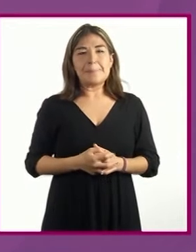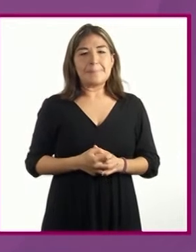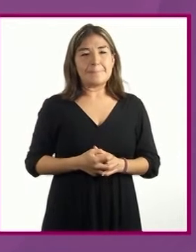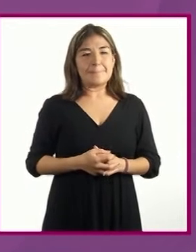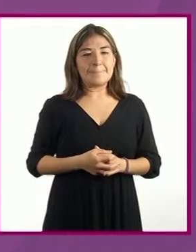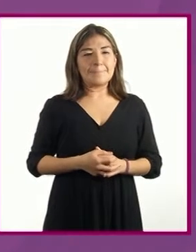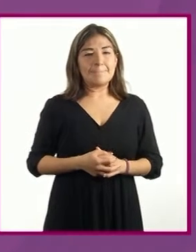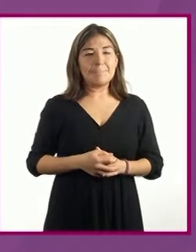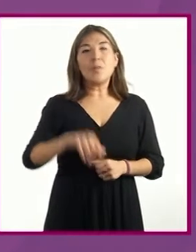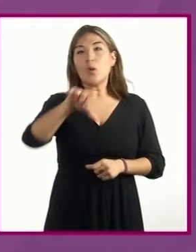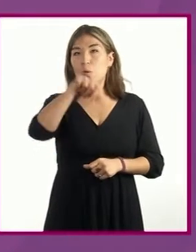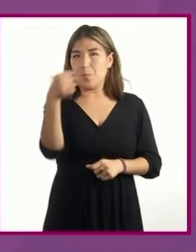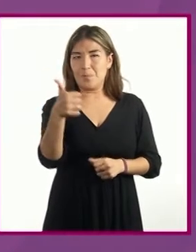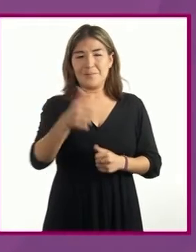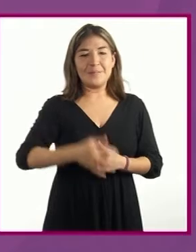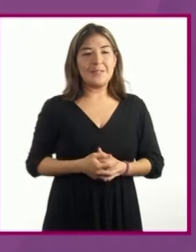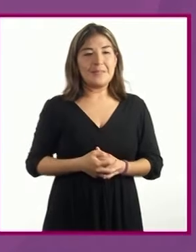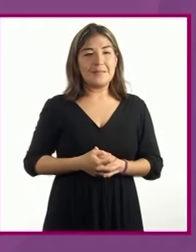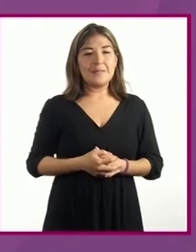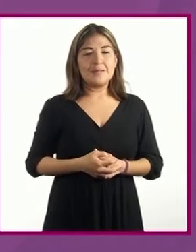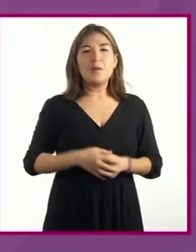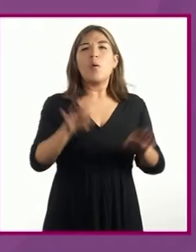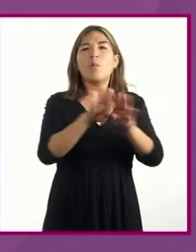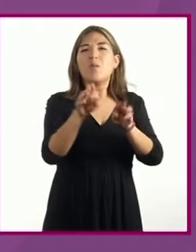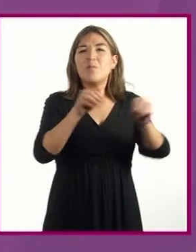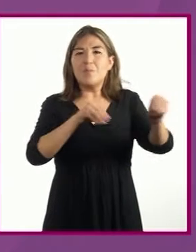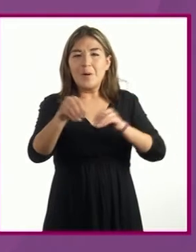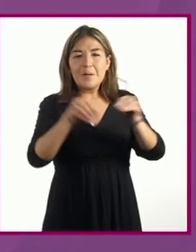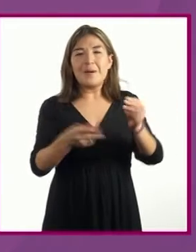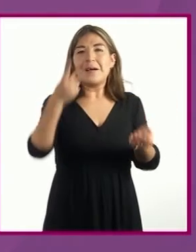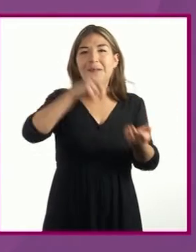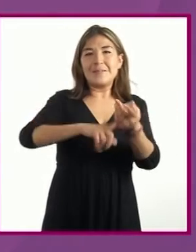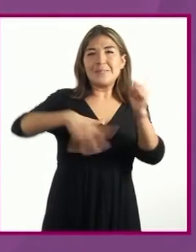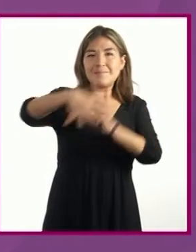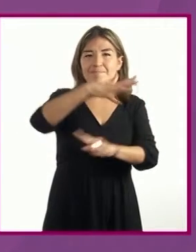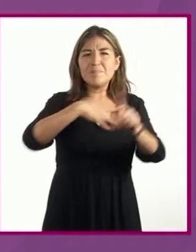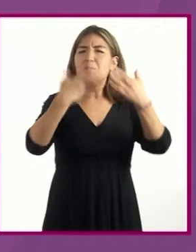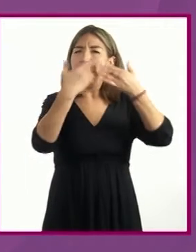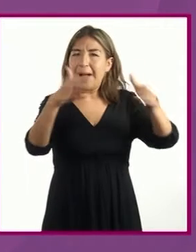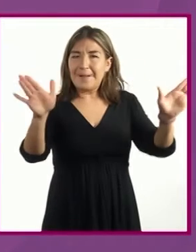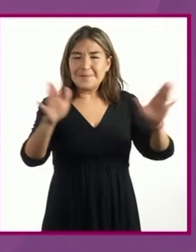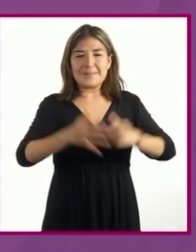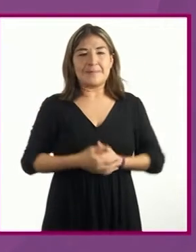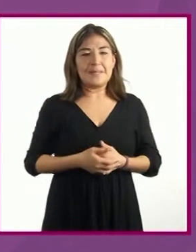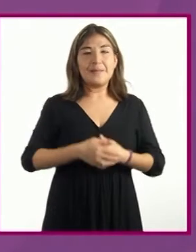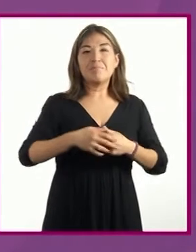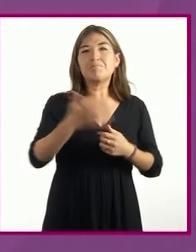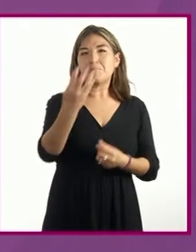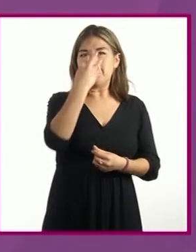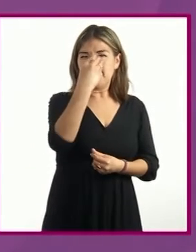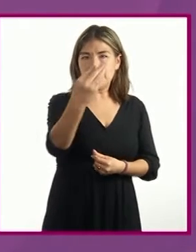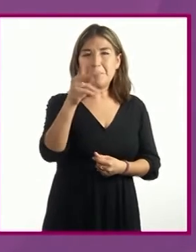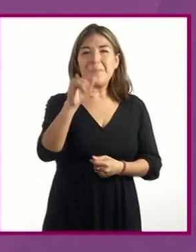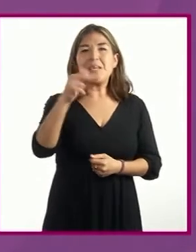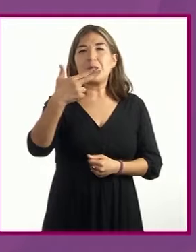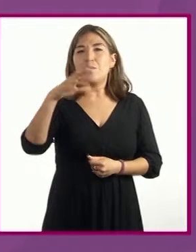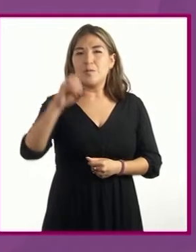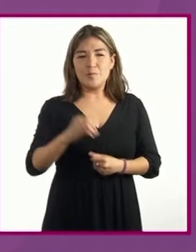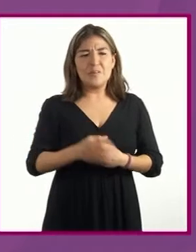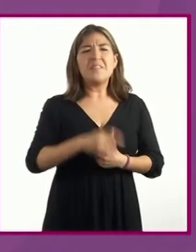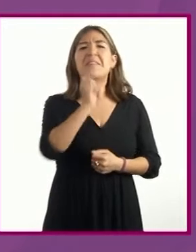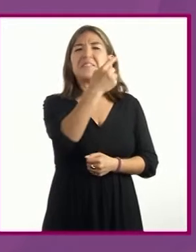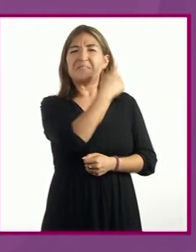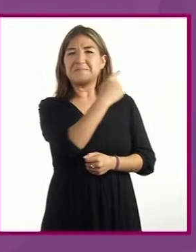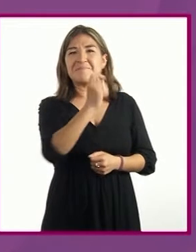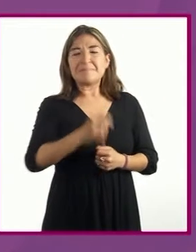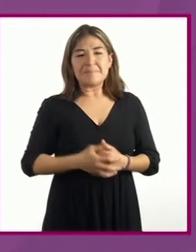En otros casos, muestran el movimiento o panorámicas abiertas. En Pinocho, nos indica que